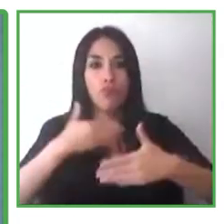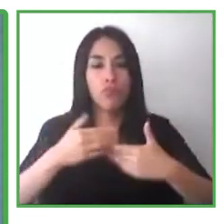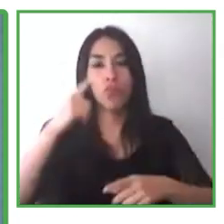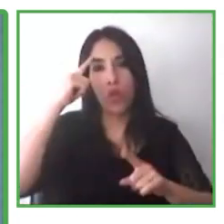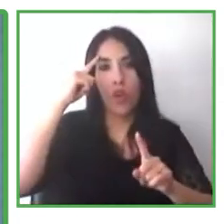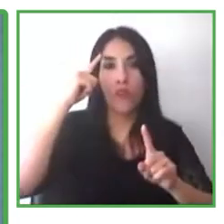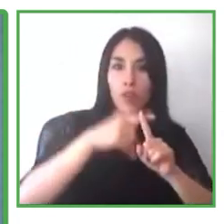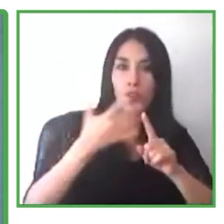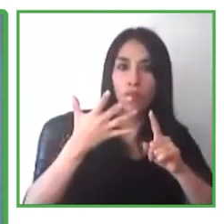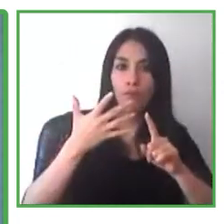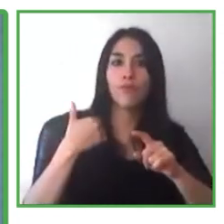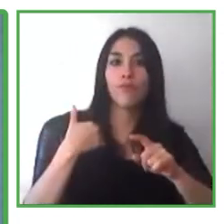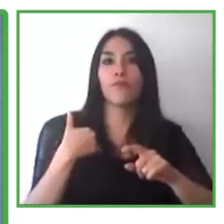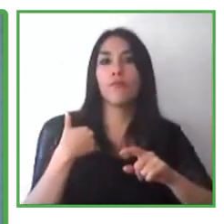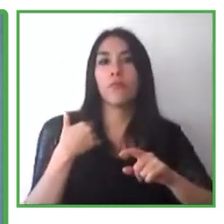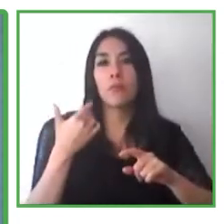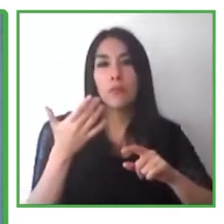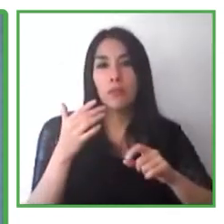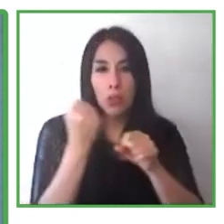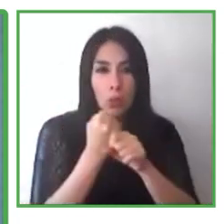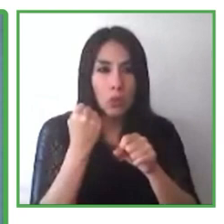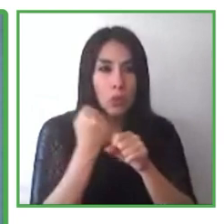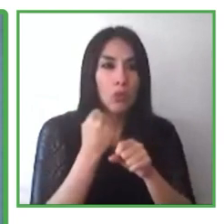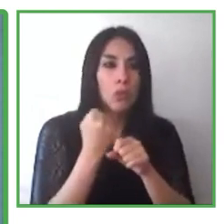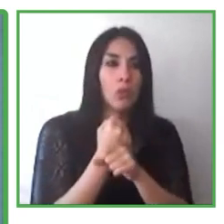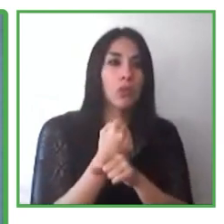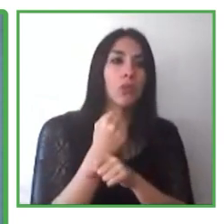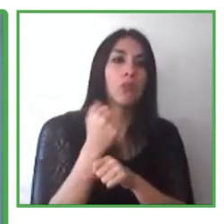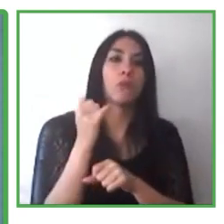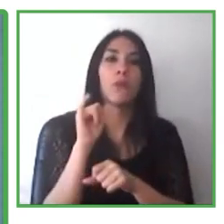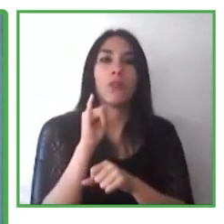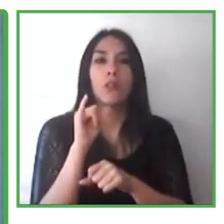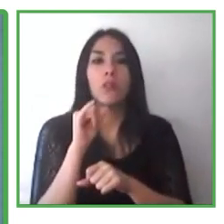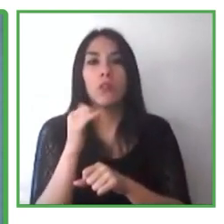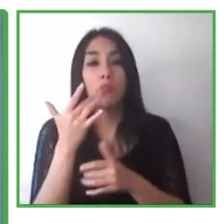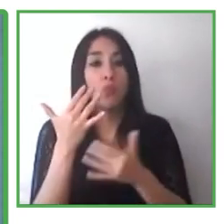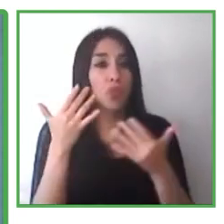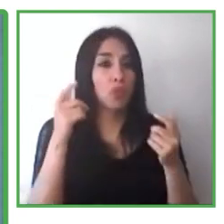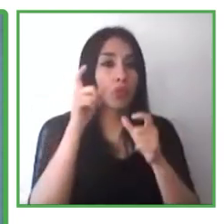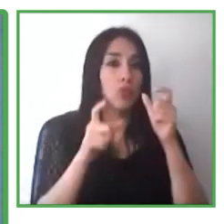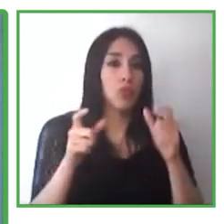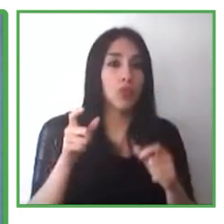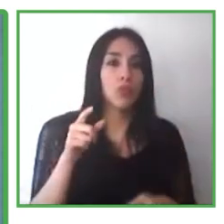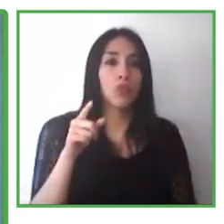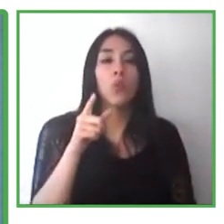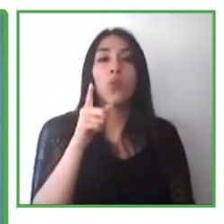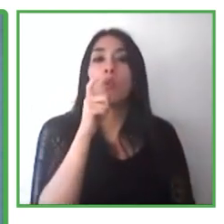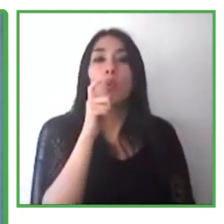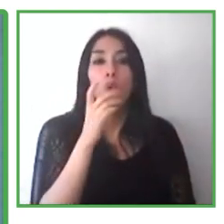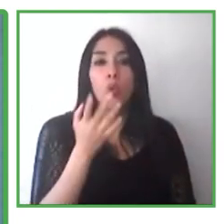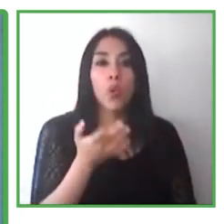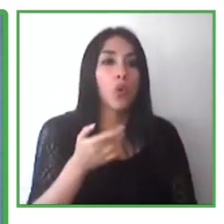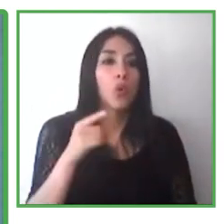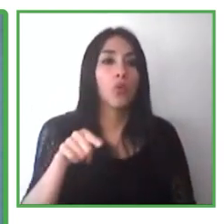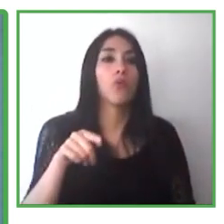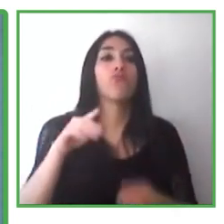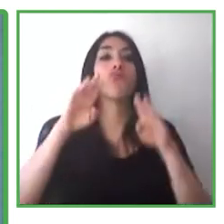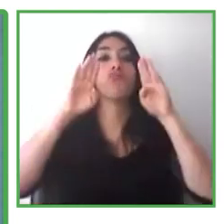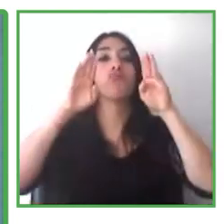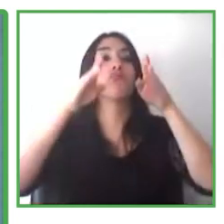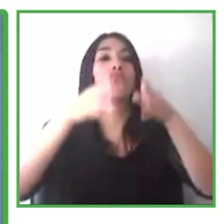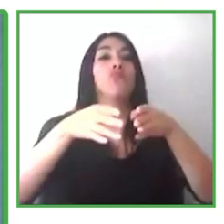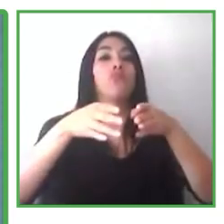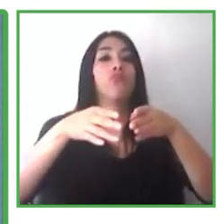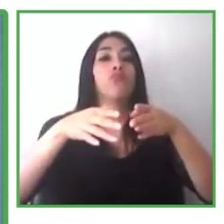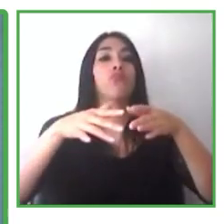la empleabilidad de la cantidad de personas que tengan el respaldo del espectro autista e incluirlos en la